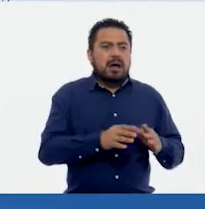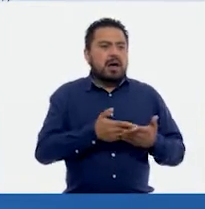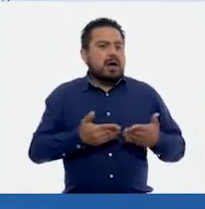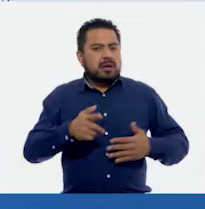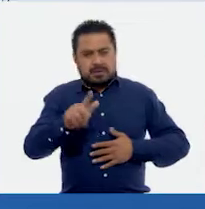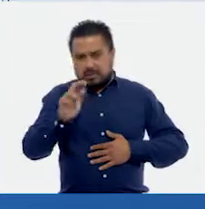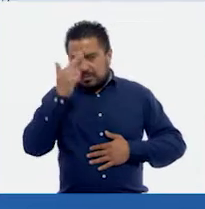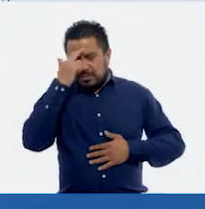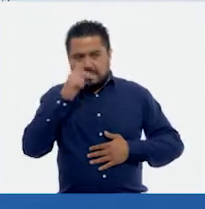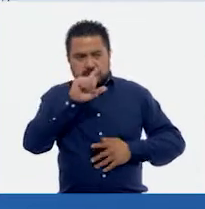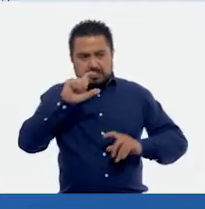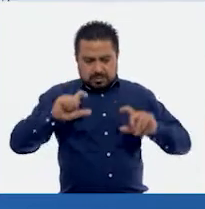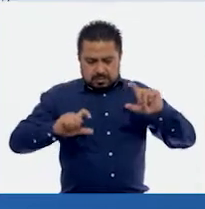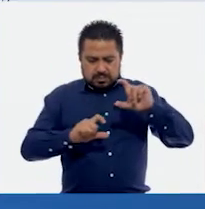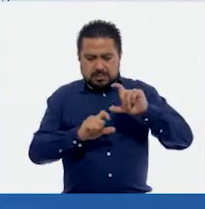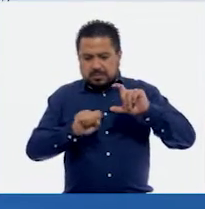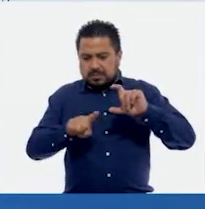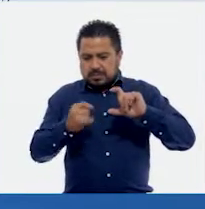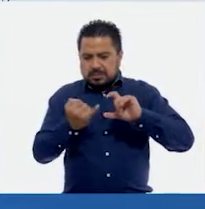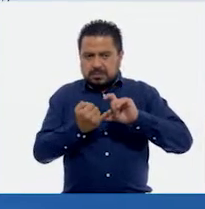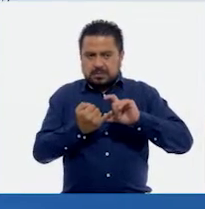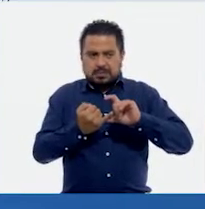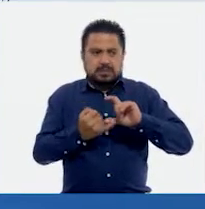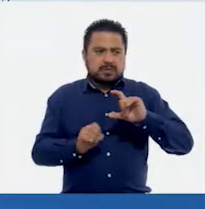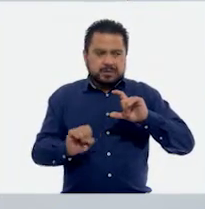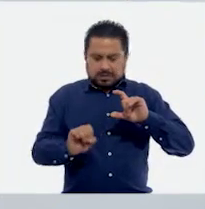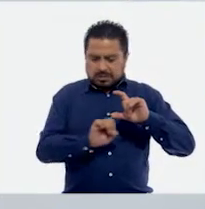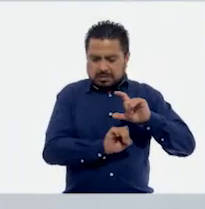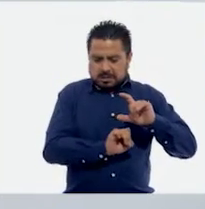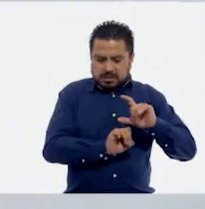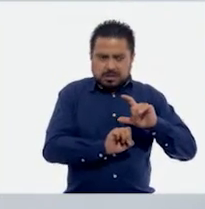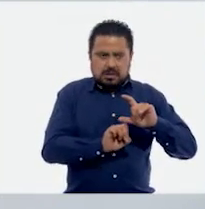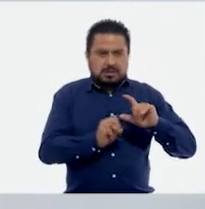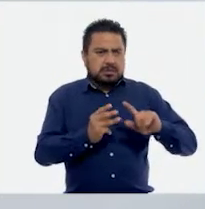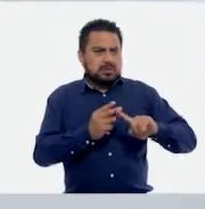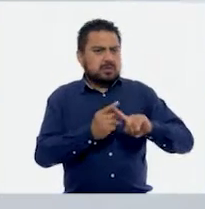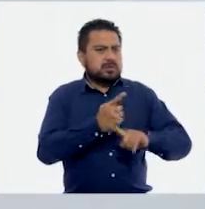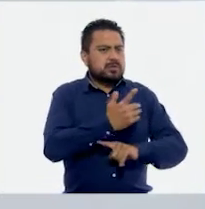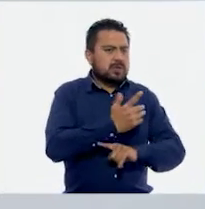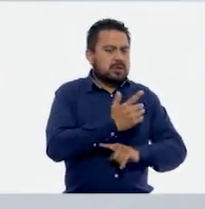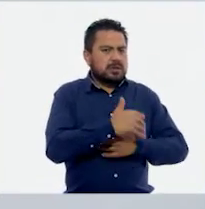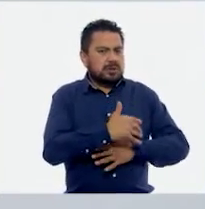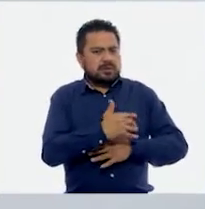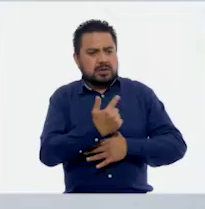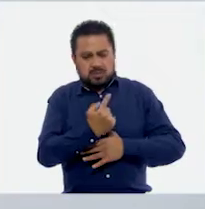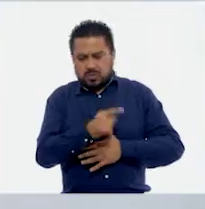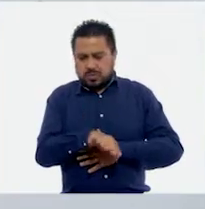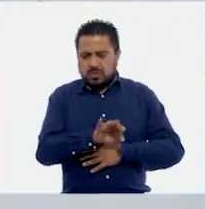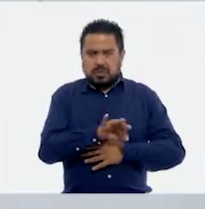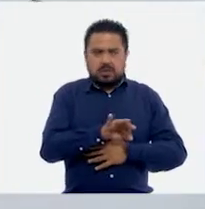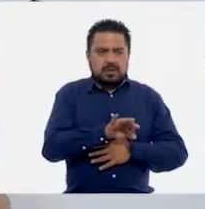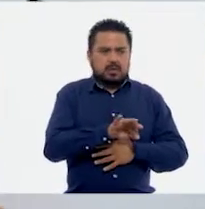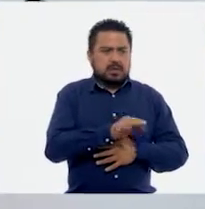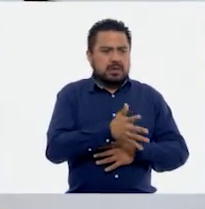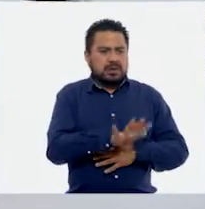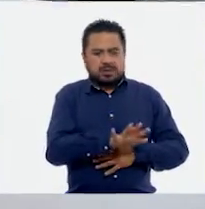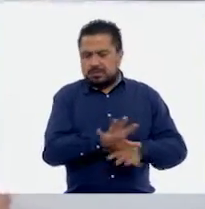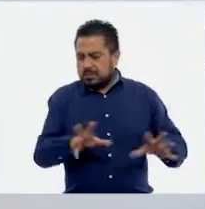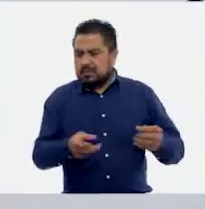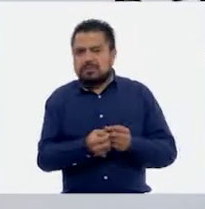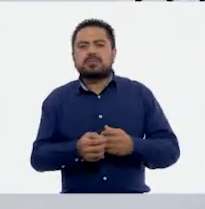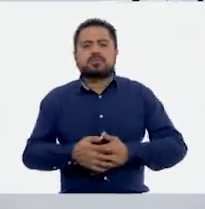recordemos el espacio que dejamos. Igual es 3 por 0, 0, 0, 3 por 5, 15. Llevamos 1 y 10. 10.